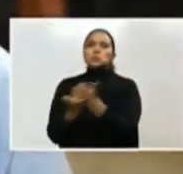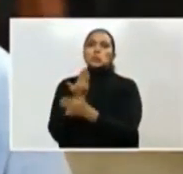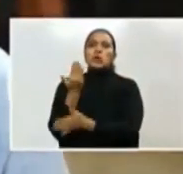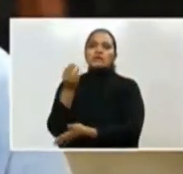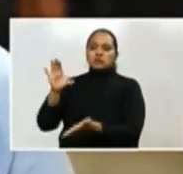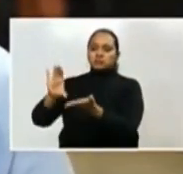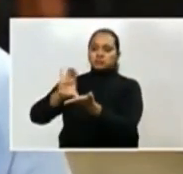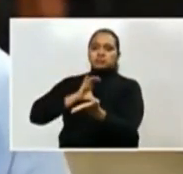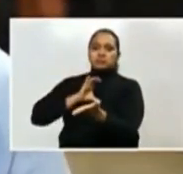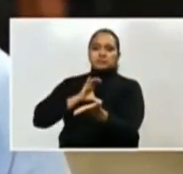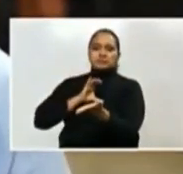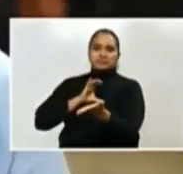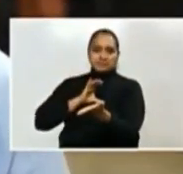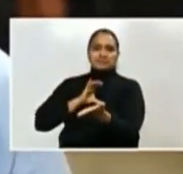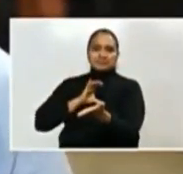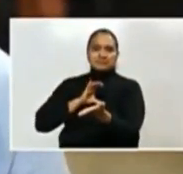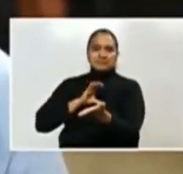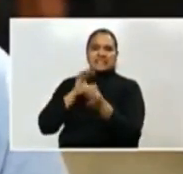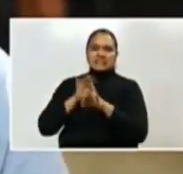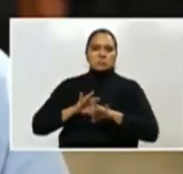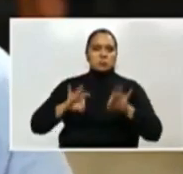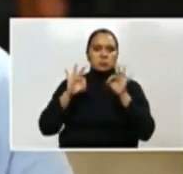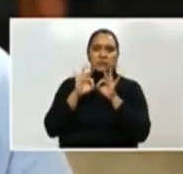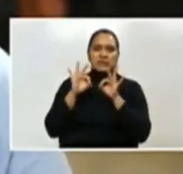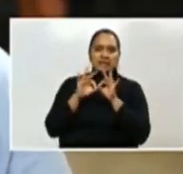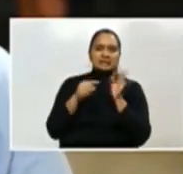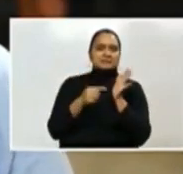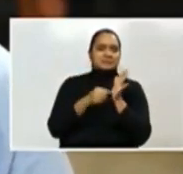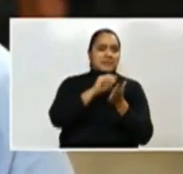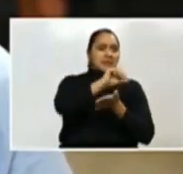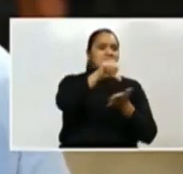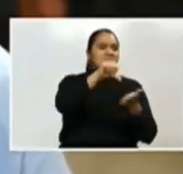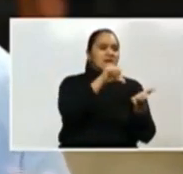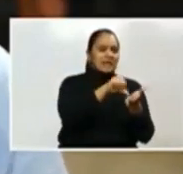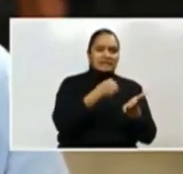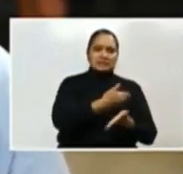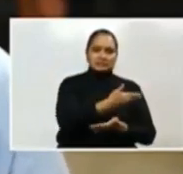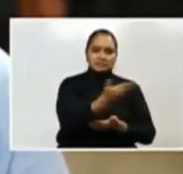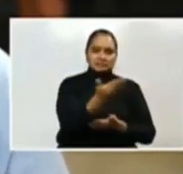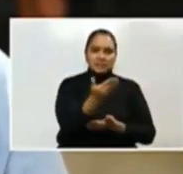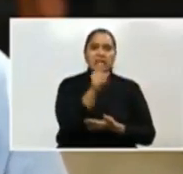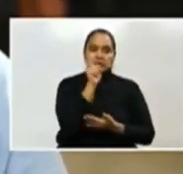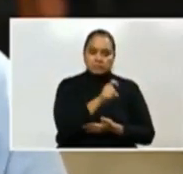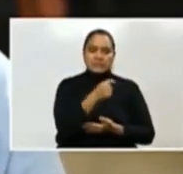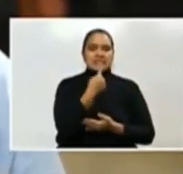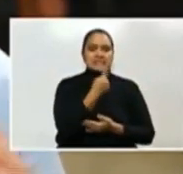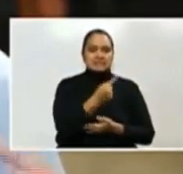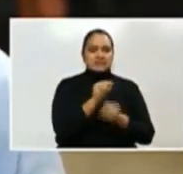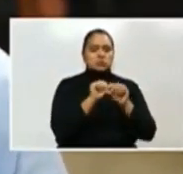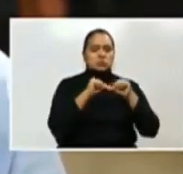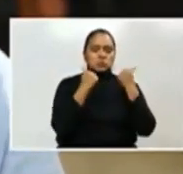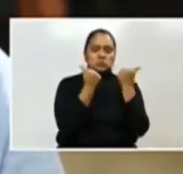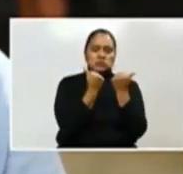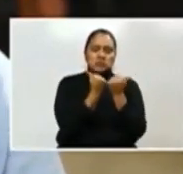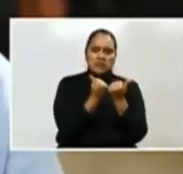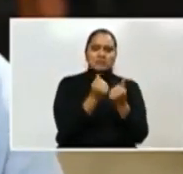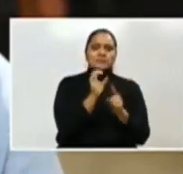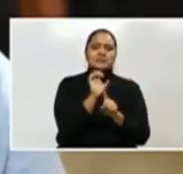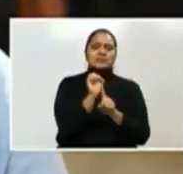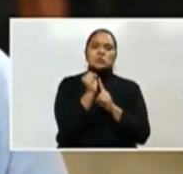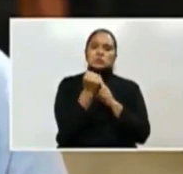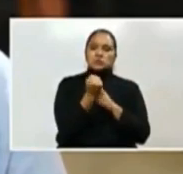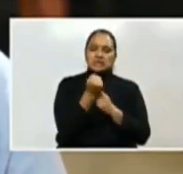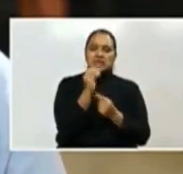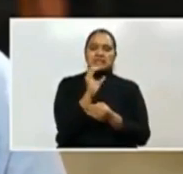desembolso. Nosotros queremos hacer hoy un llamado a todas las organizaciones de sociedad civil, a todas las fuerzas